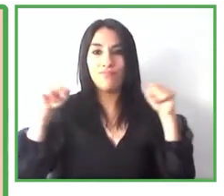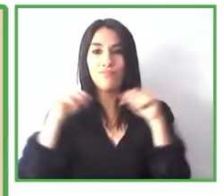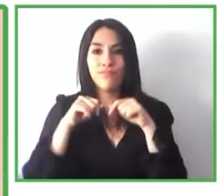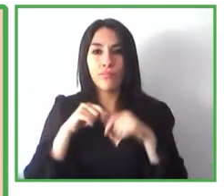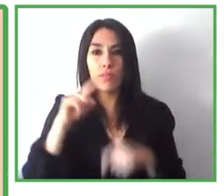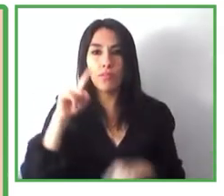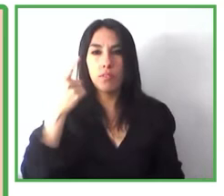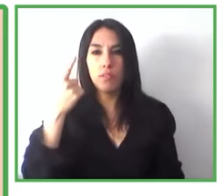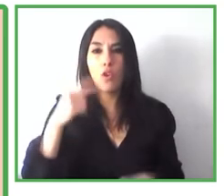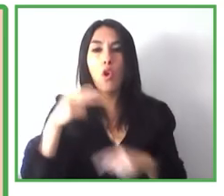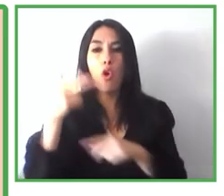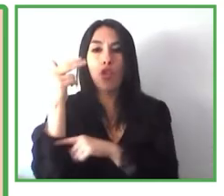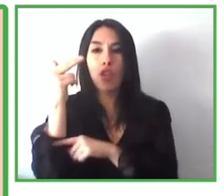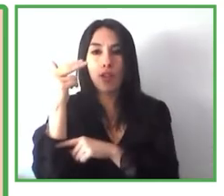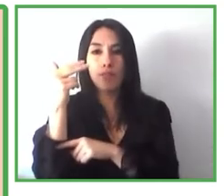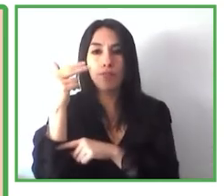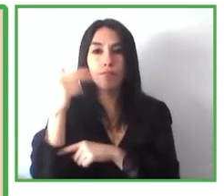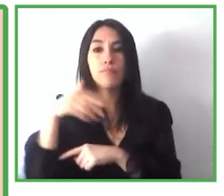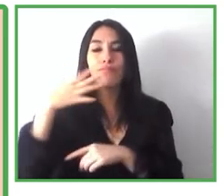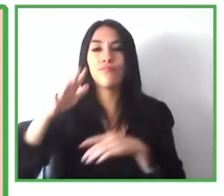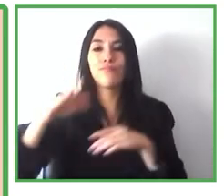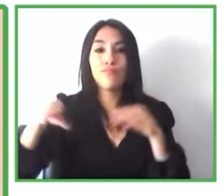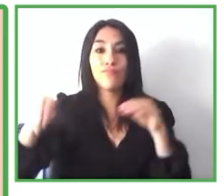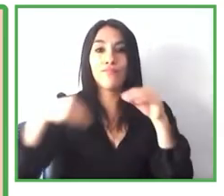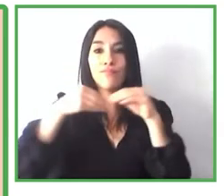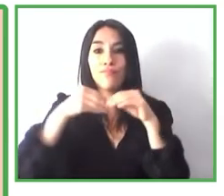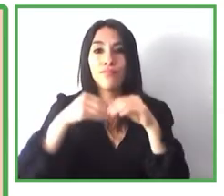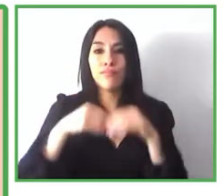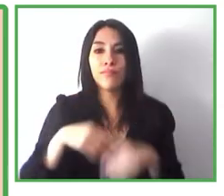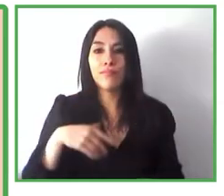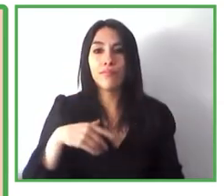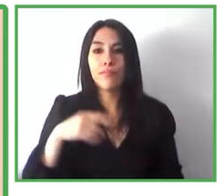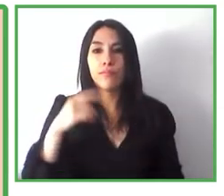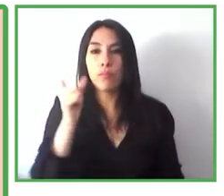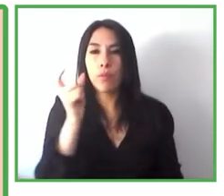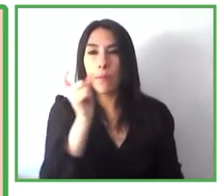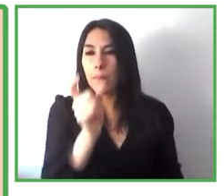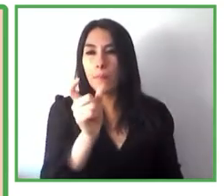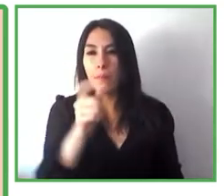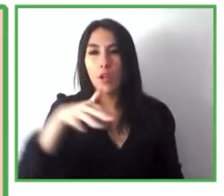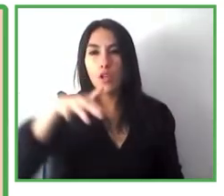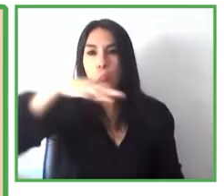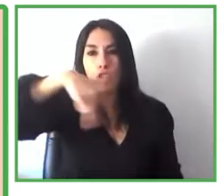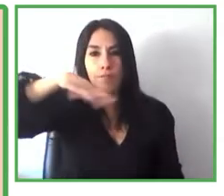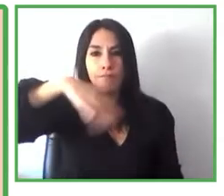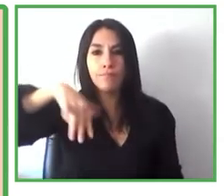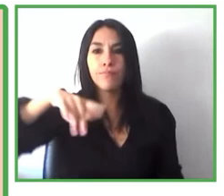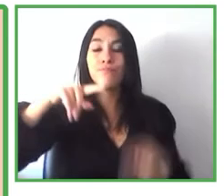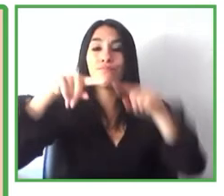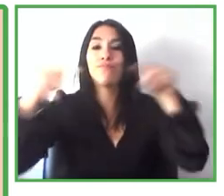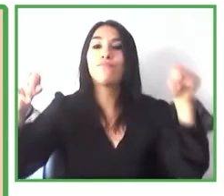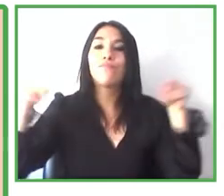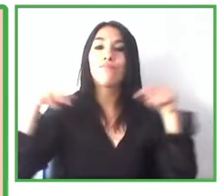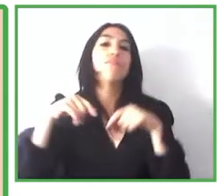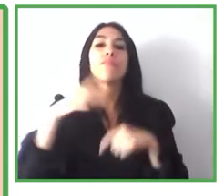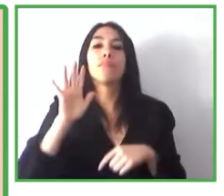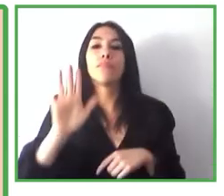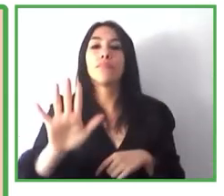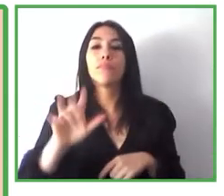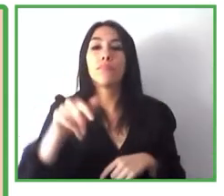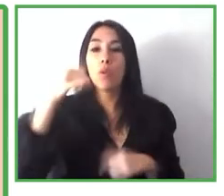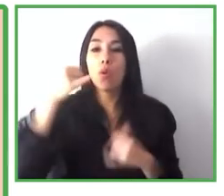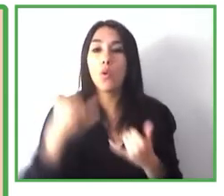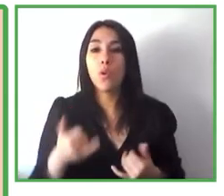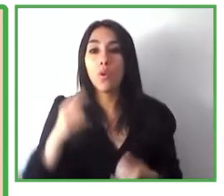innovaciones conceptuales en sus espacios que son tendencias también de mercado actualmente y que lo van a ser también en los